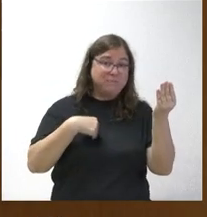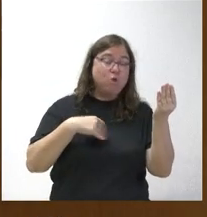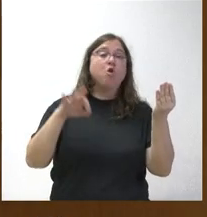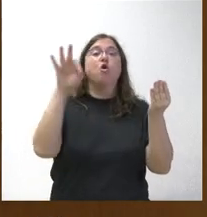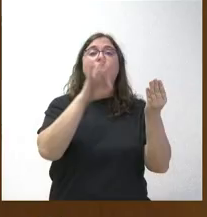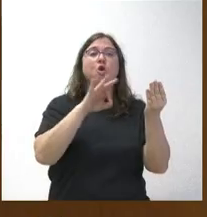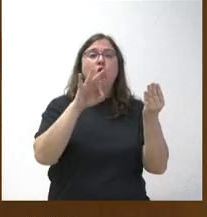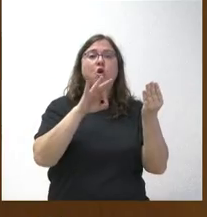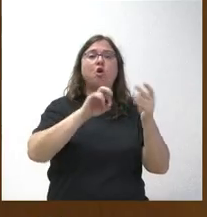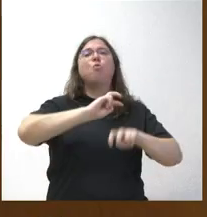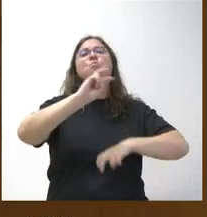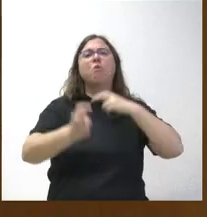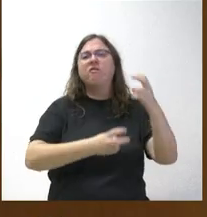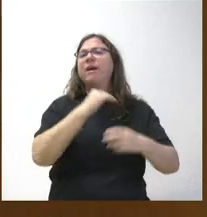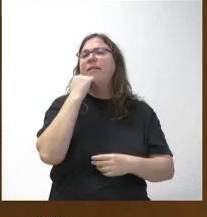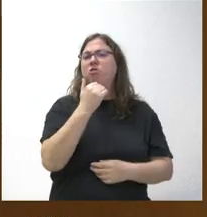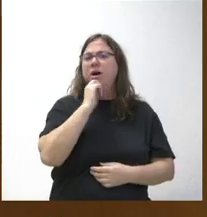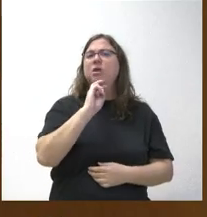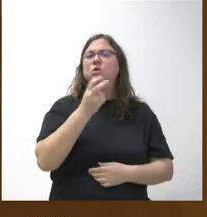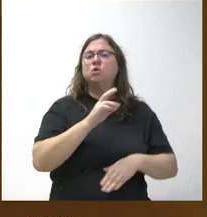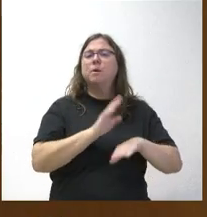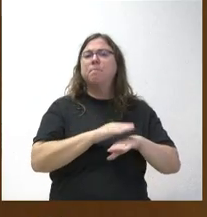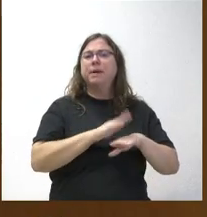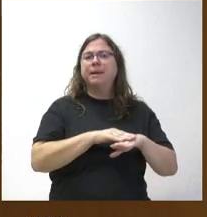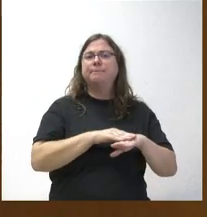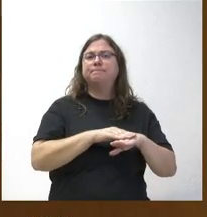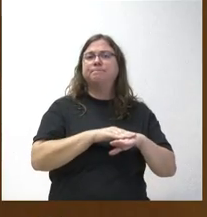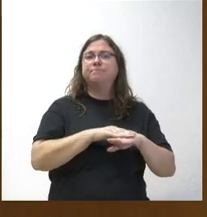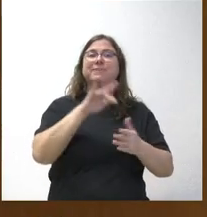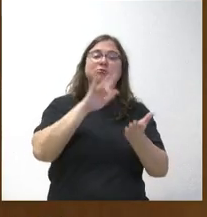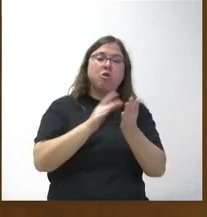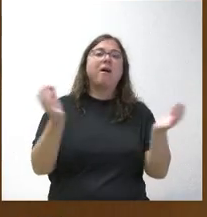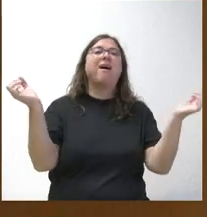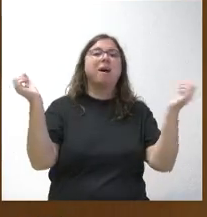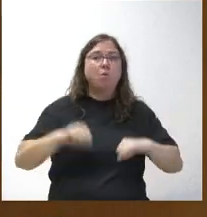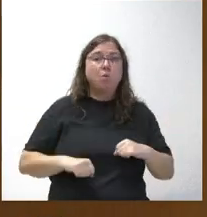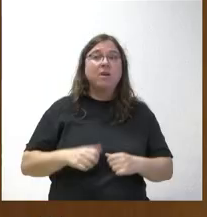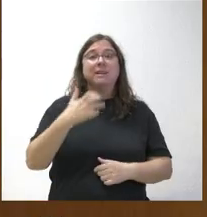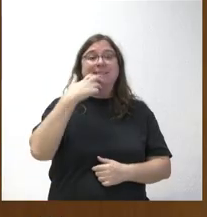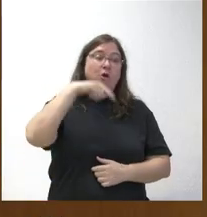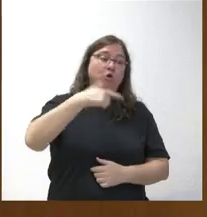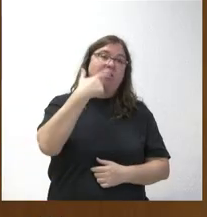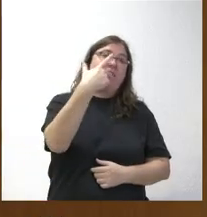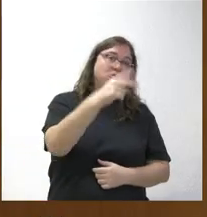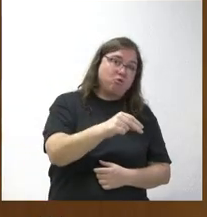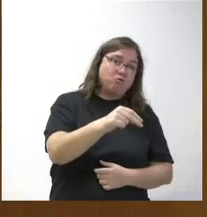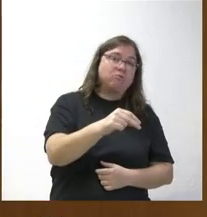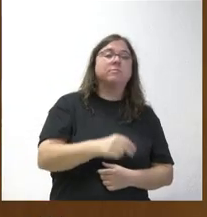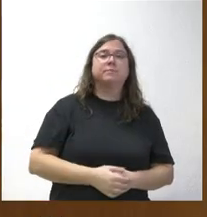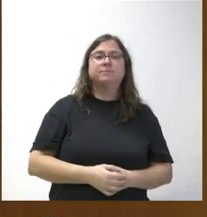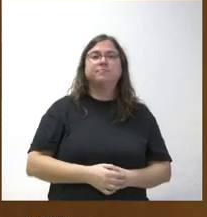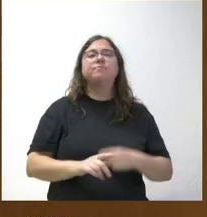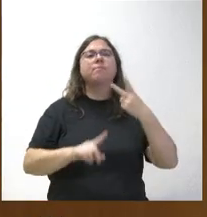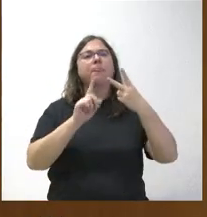a modificarlo de alguna forma para alcanzar ese acuerdo con quien hoy dice que no al techo de gasto. Y